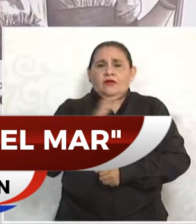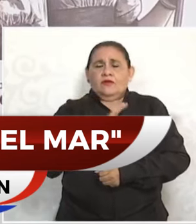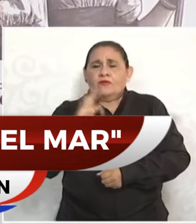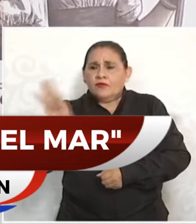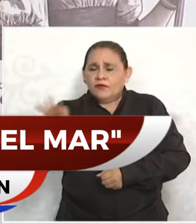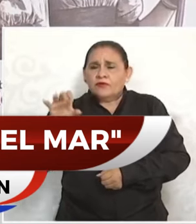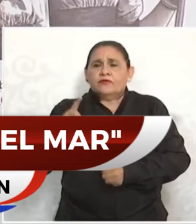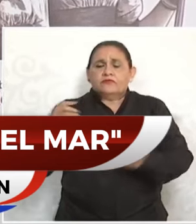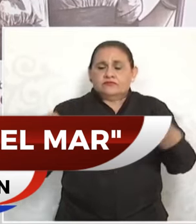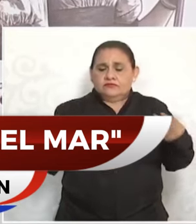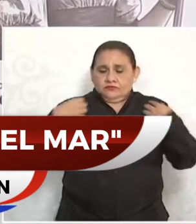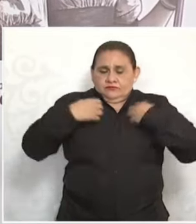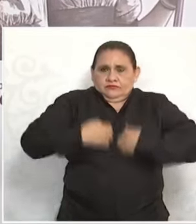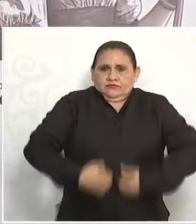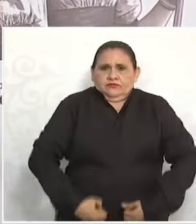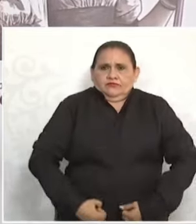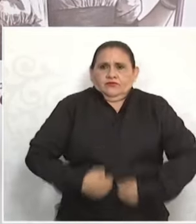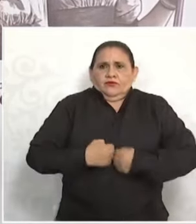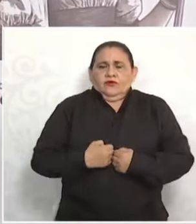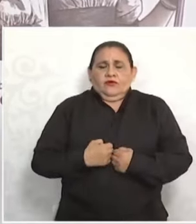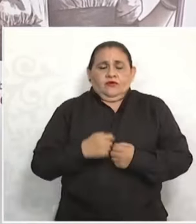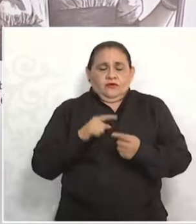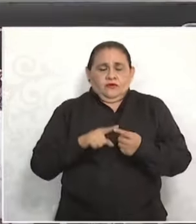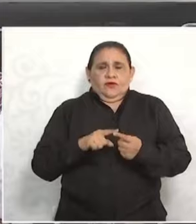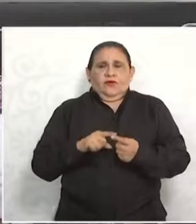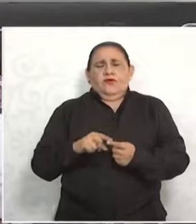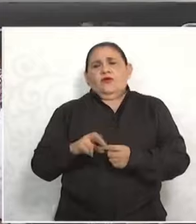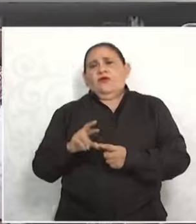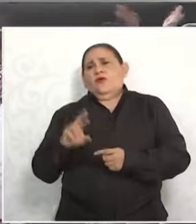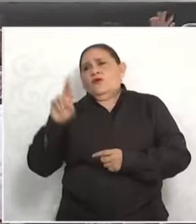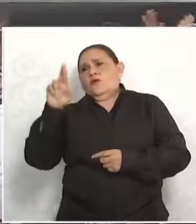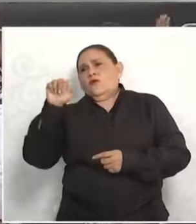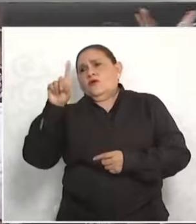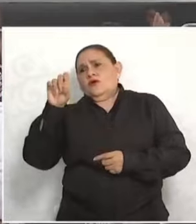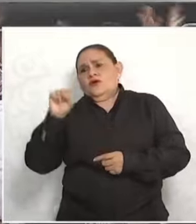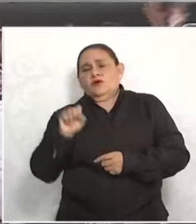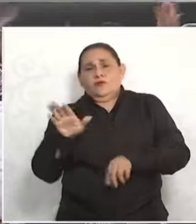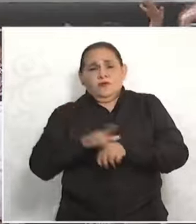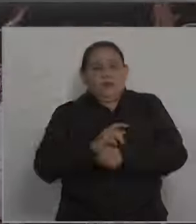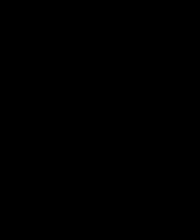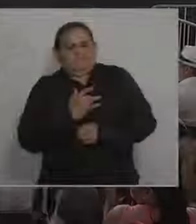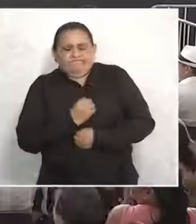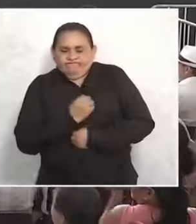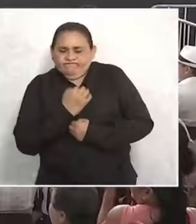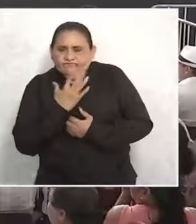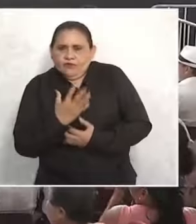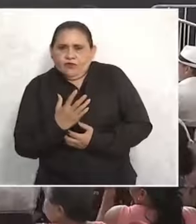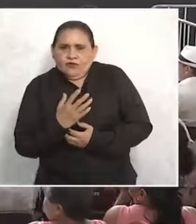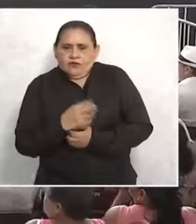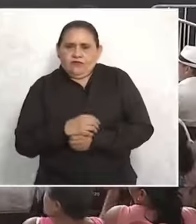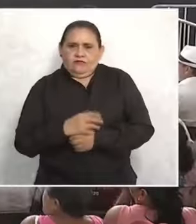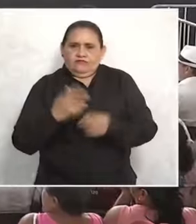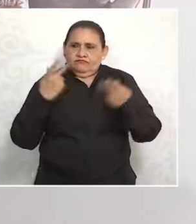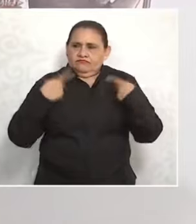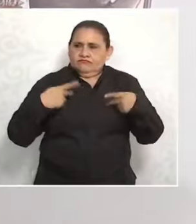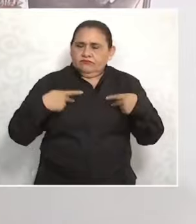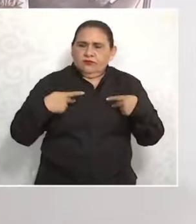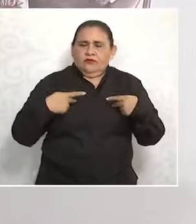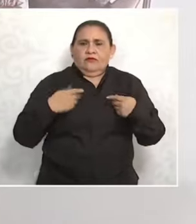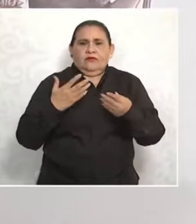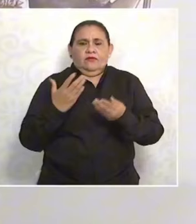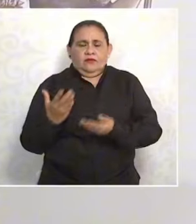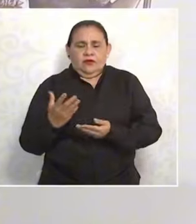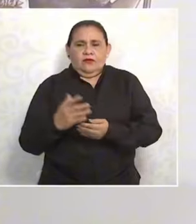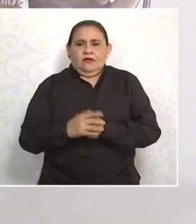chalecos salvavidas y un radio de banda civil por cada embarcación. Vamos a gobernar a doctora